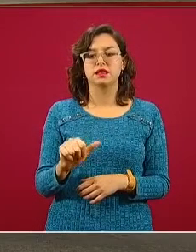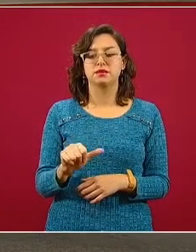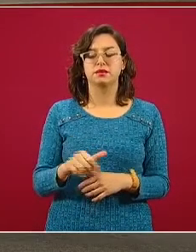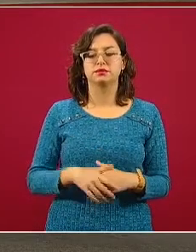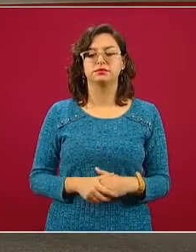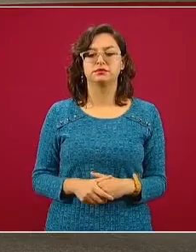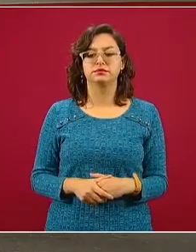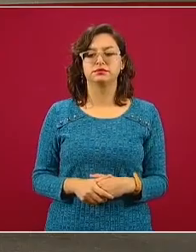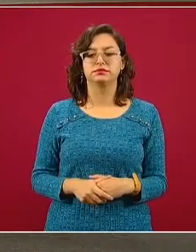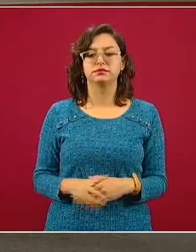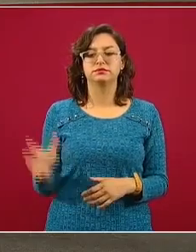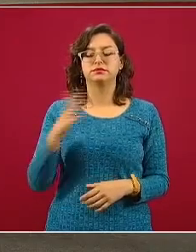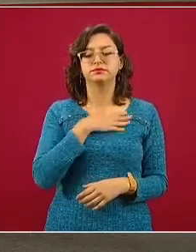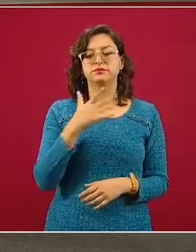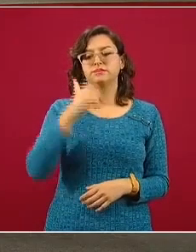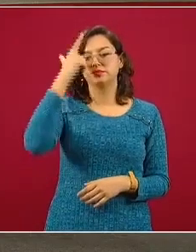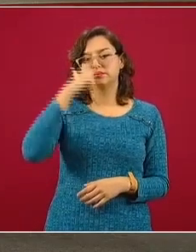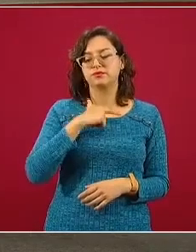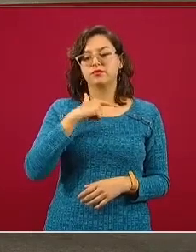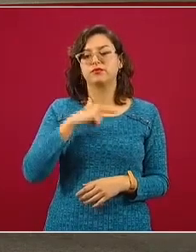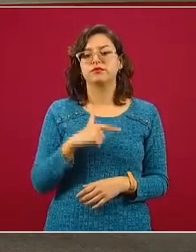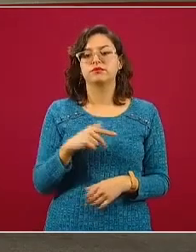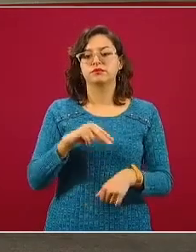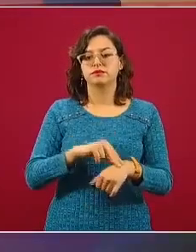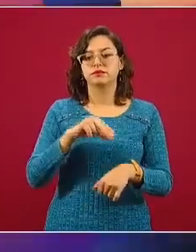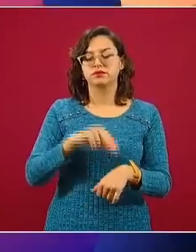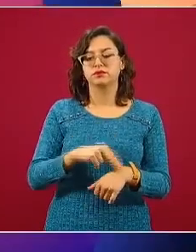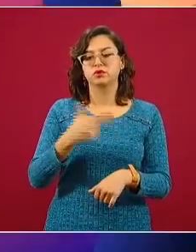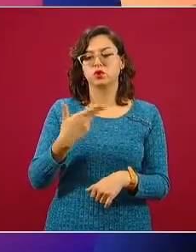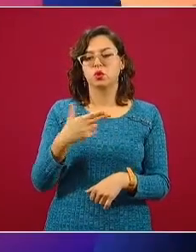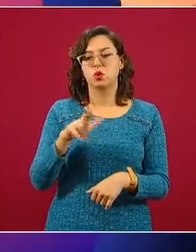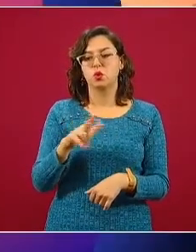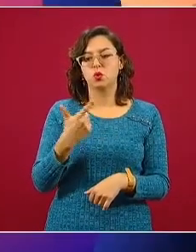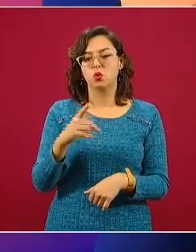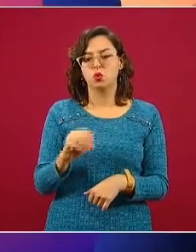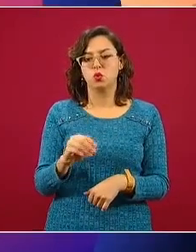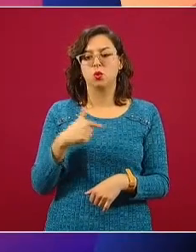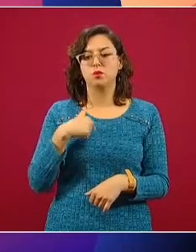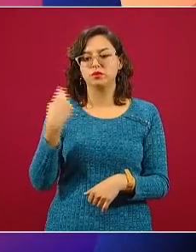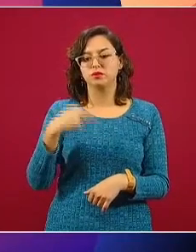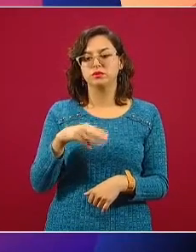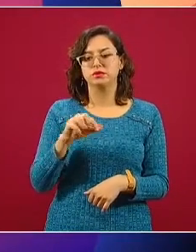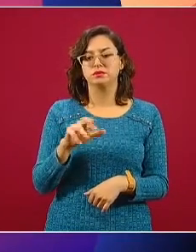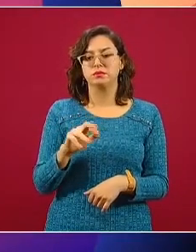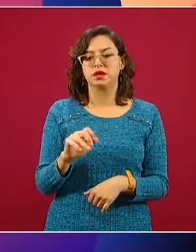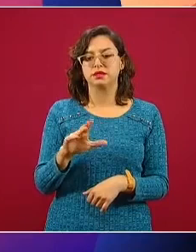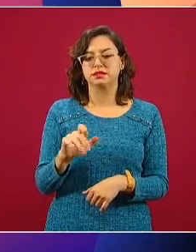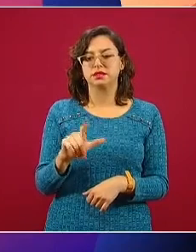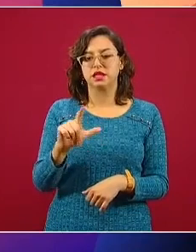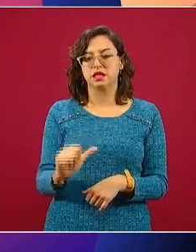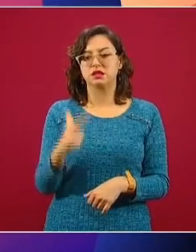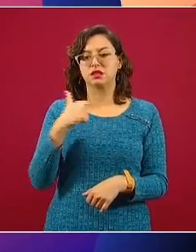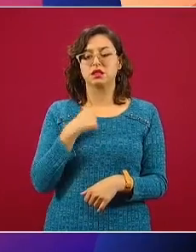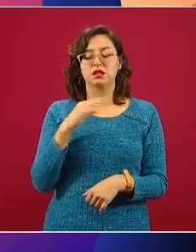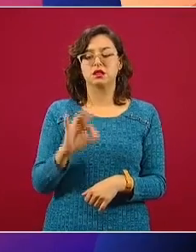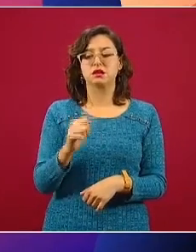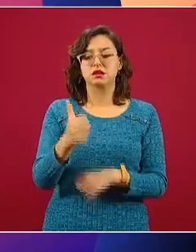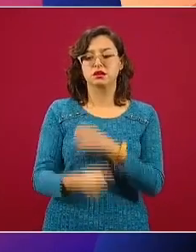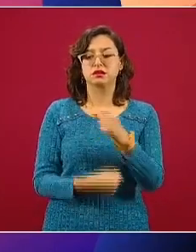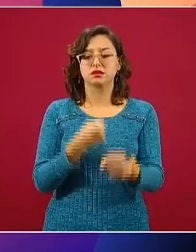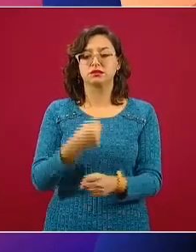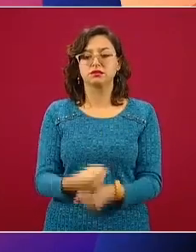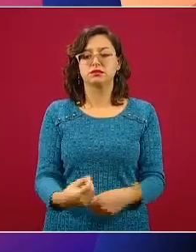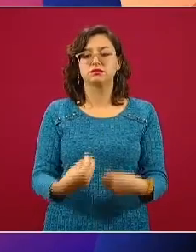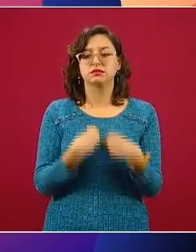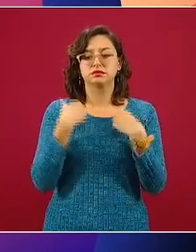Hola, buenas noches, doctor Hugo López-Gatell, mi nombre es Marcela Leiva Cardoso, tengo 46 años, vivo en